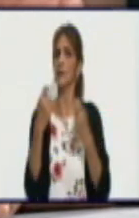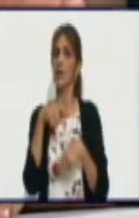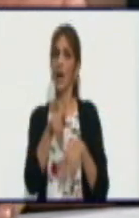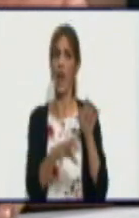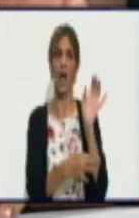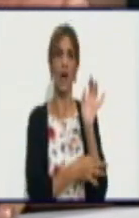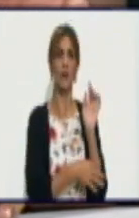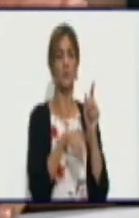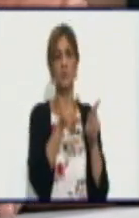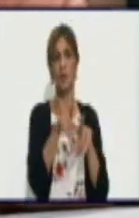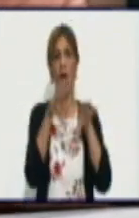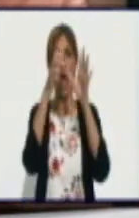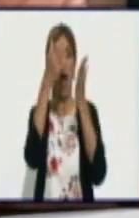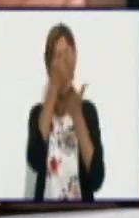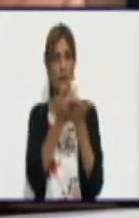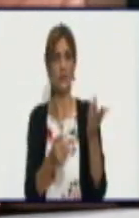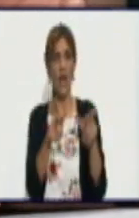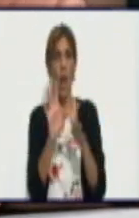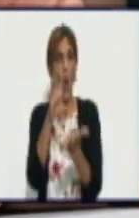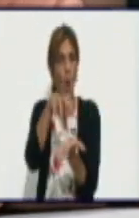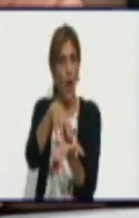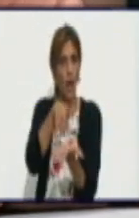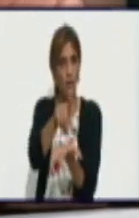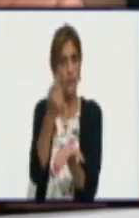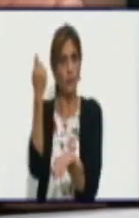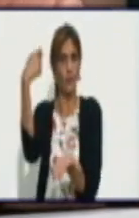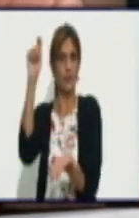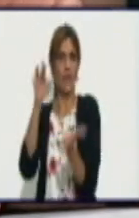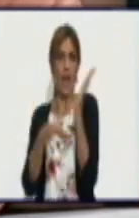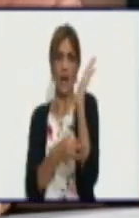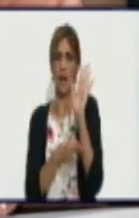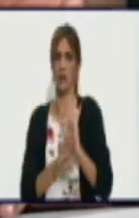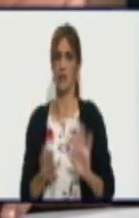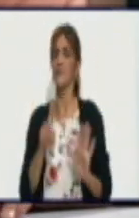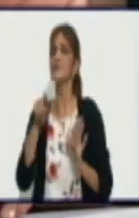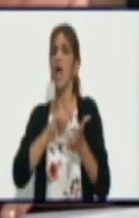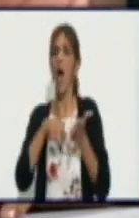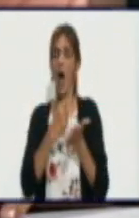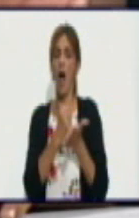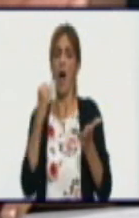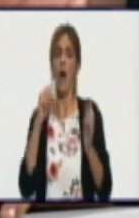arrenda el local y tiene las carnes y usted las vende, sin ninguna dificultad, se le autoriza.